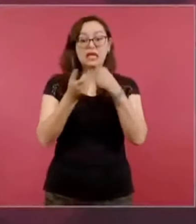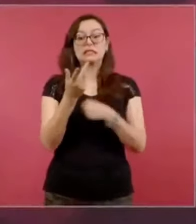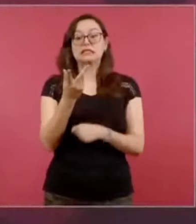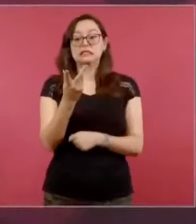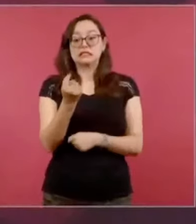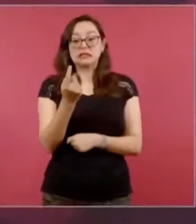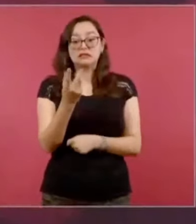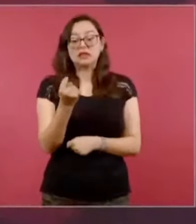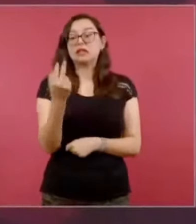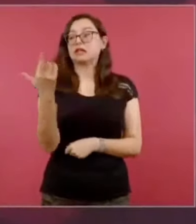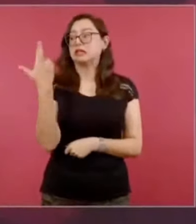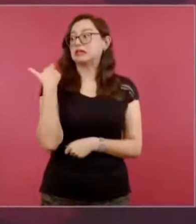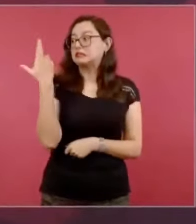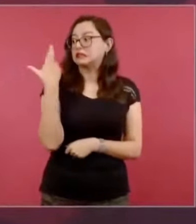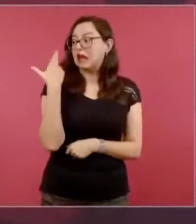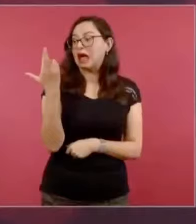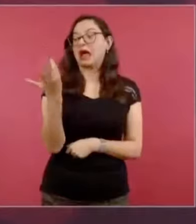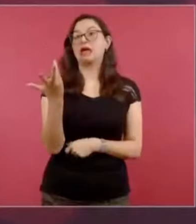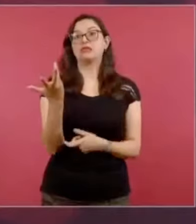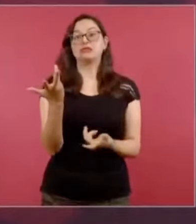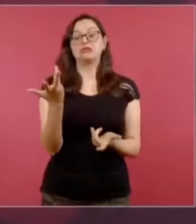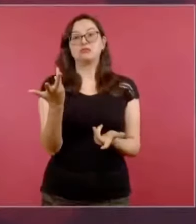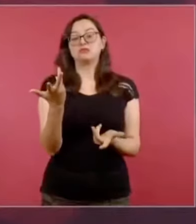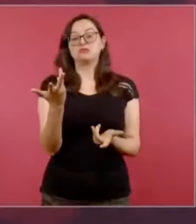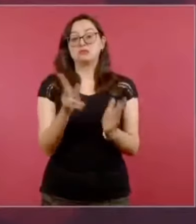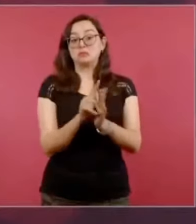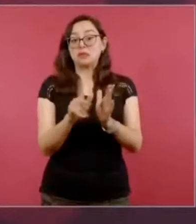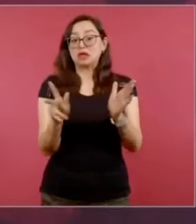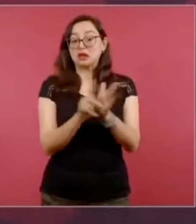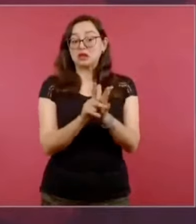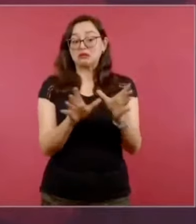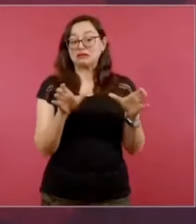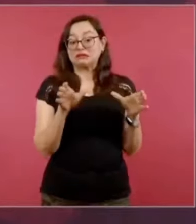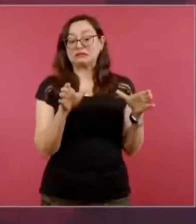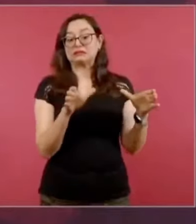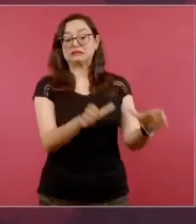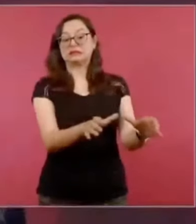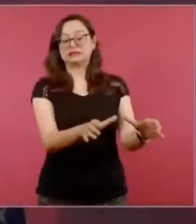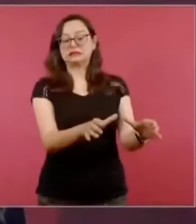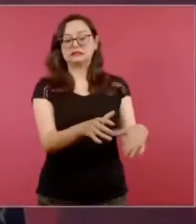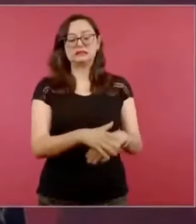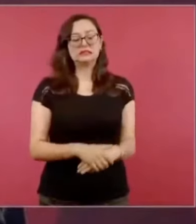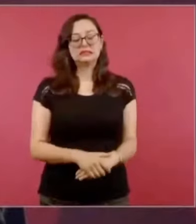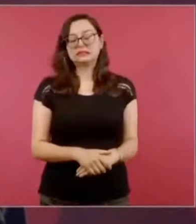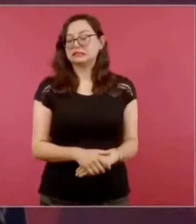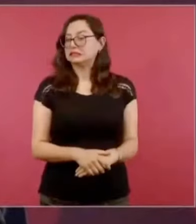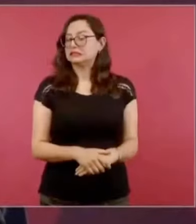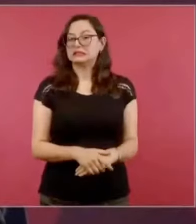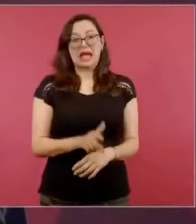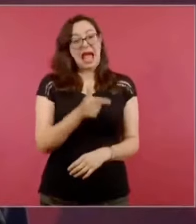porque es un bloque, es como en el porfiriato,